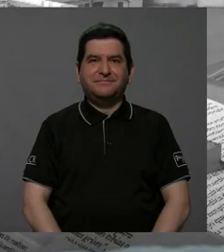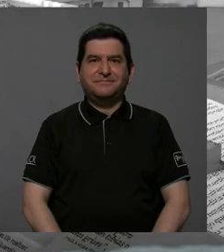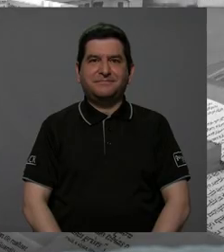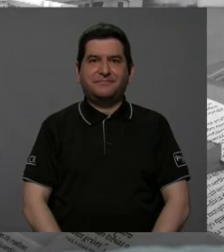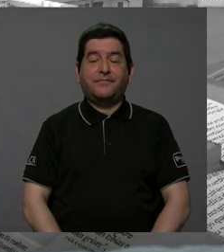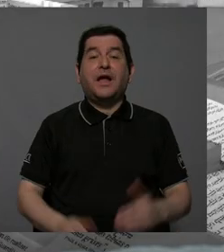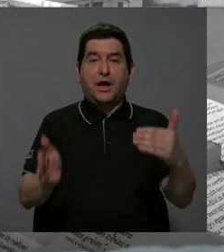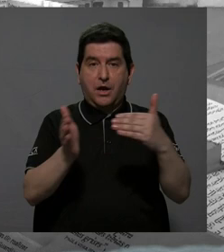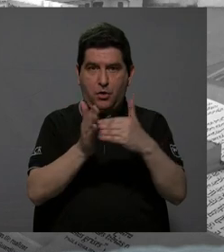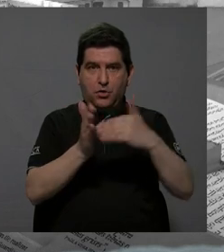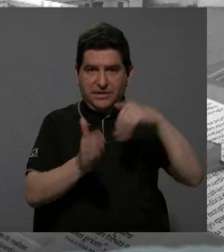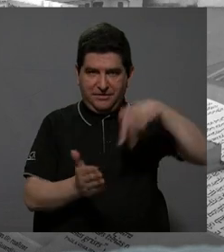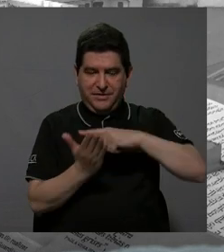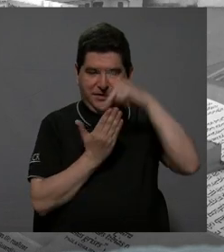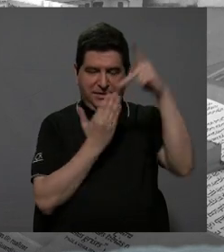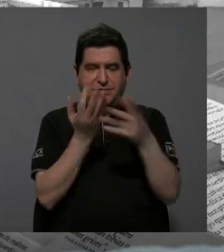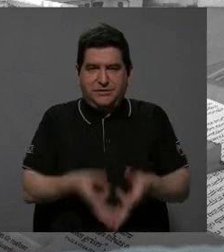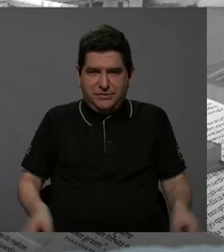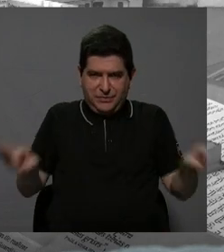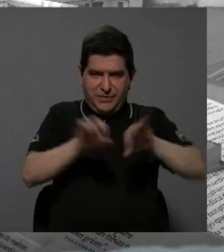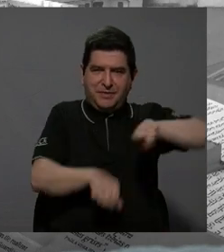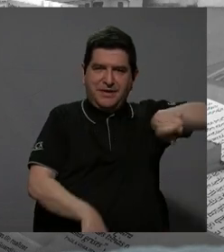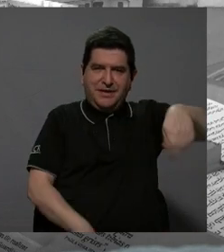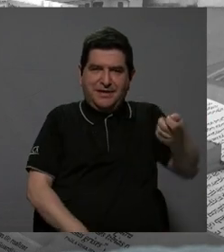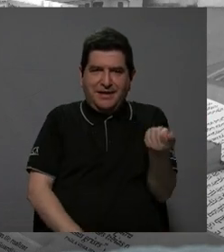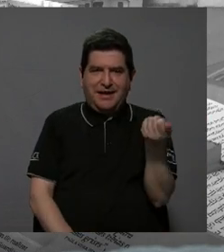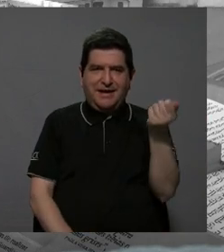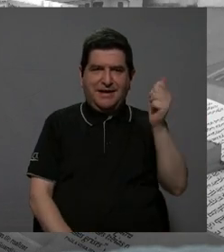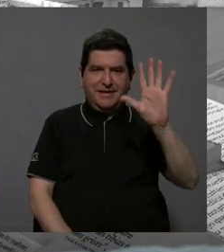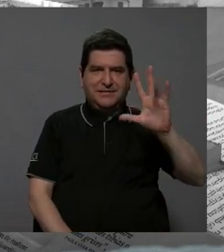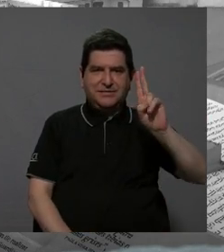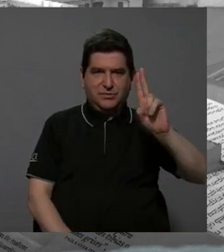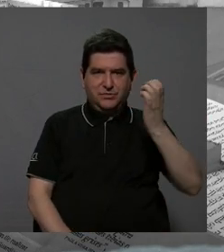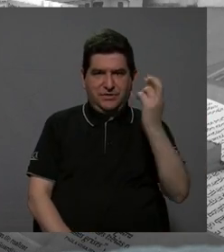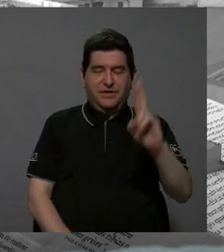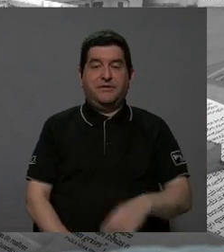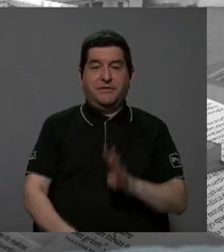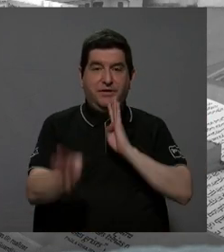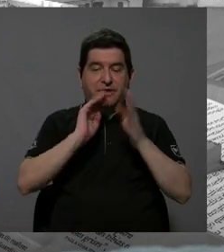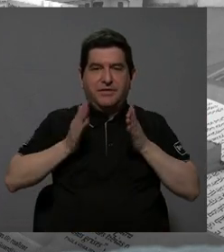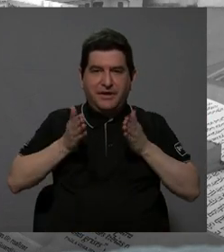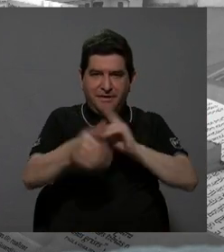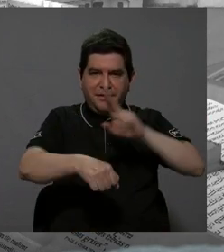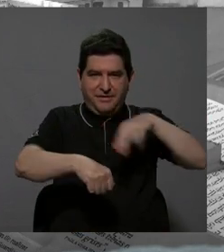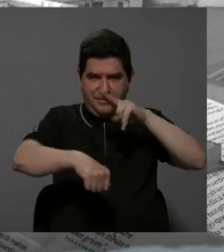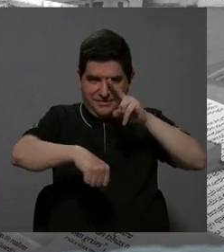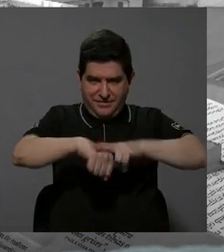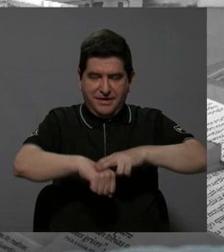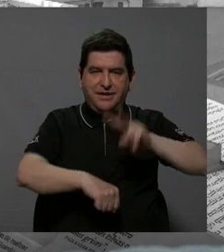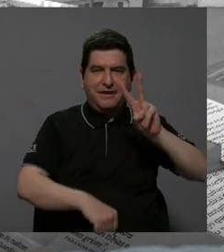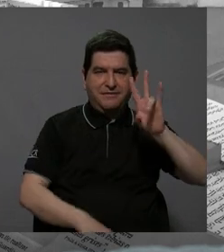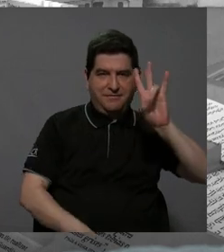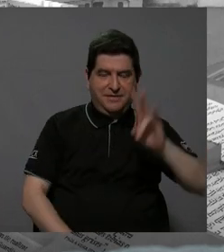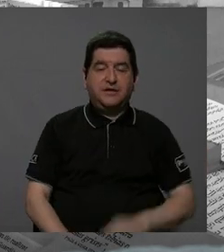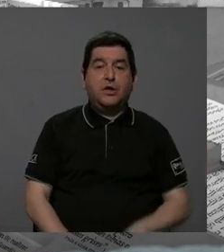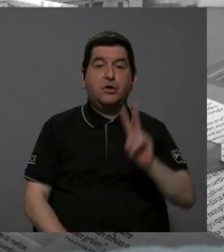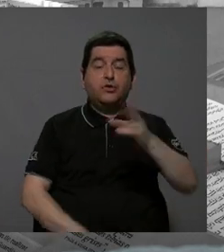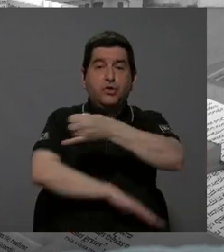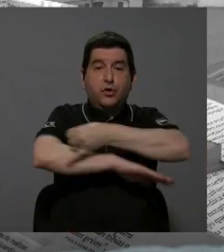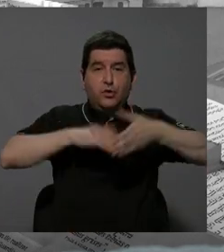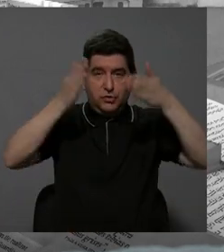Estamos de regreso con lo que importa aquí por Canal 15 UCR, hablando de la Ruta Nacional 27 con dos